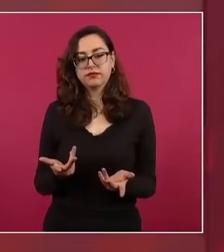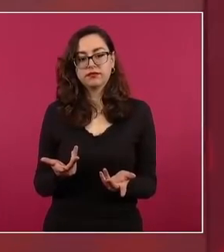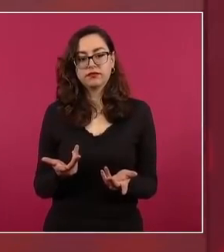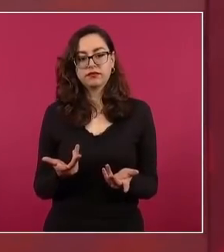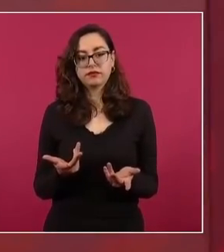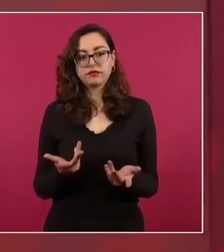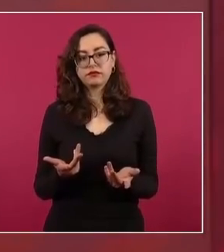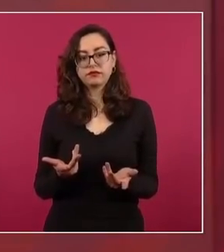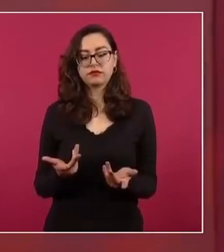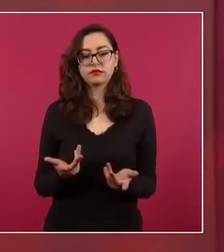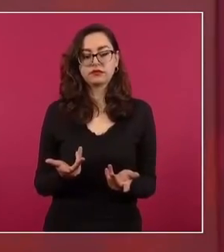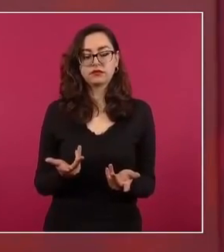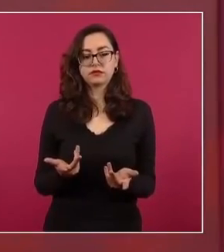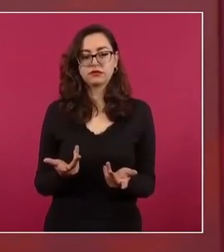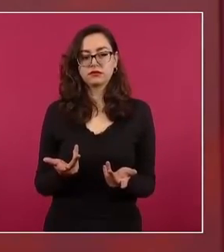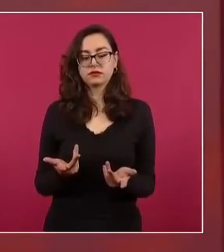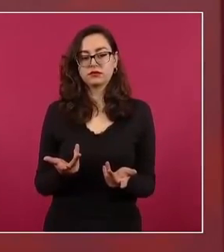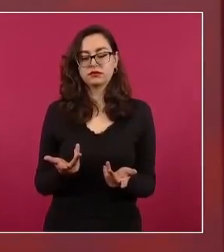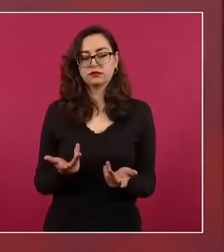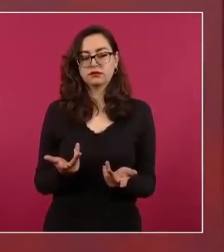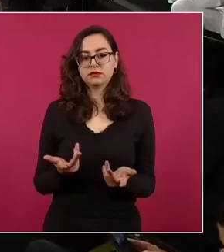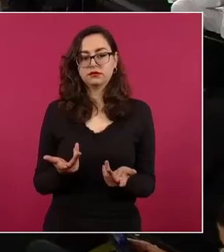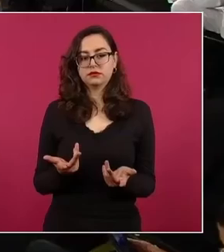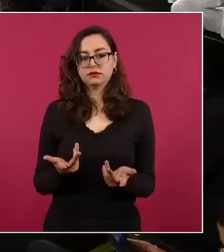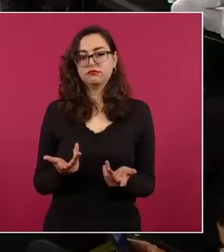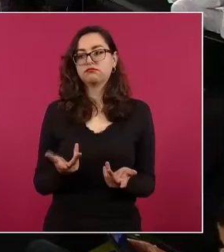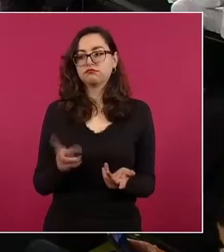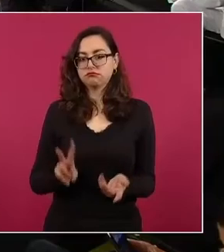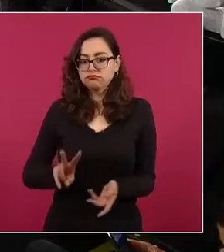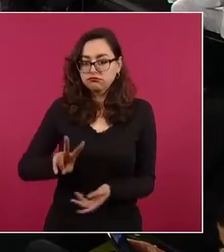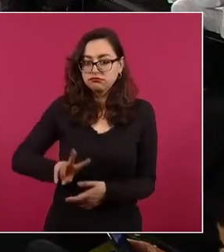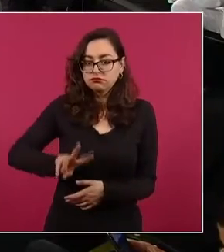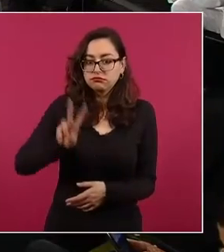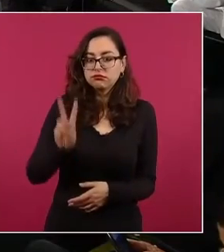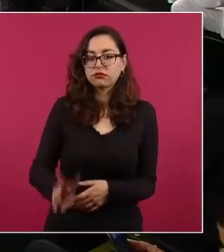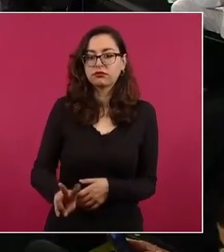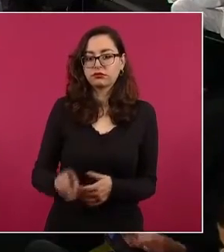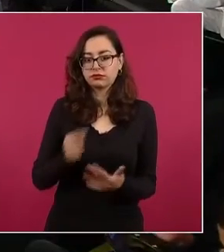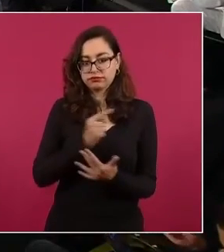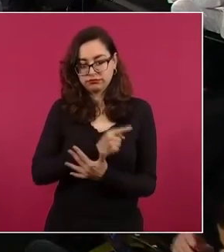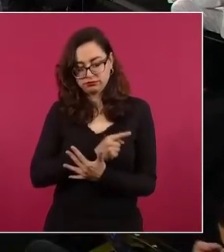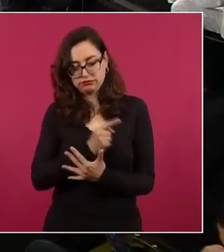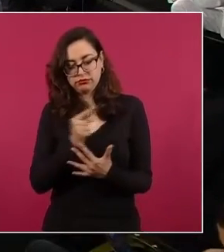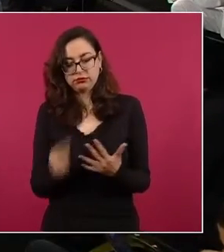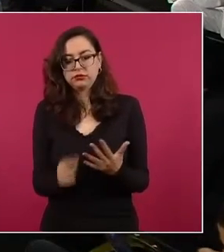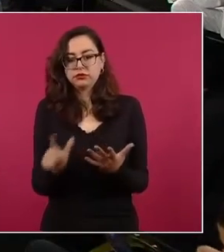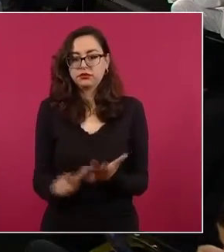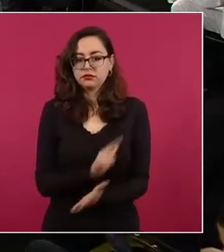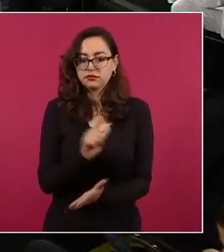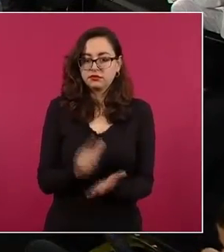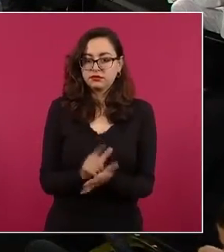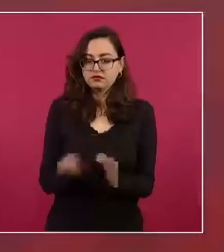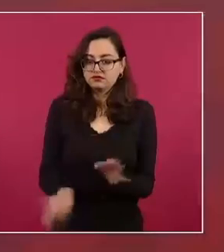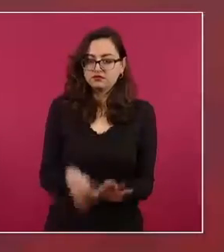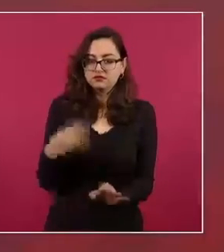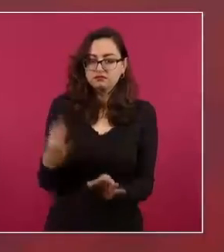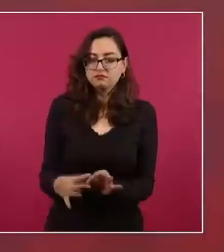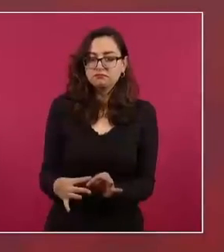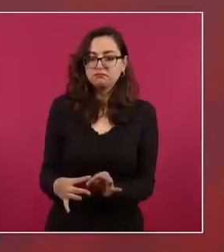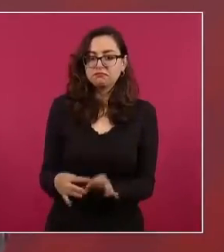y que va a haber apego estricto a la ley.